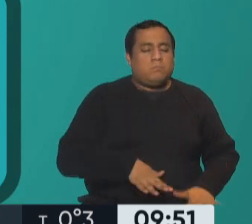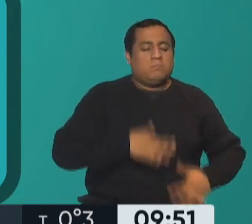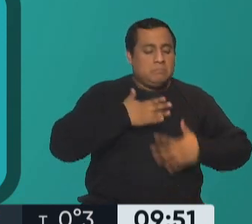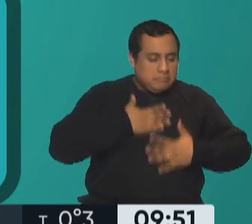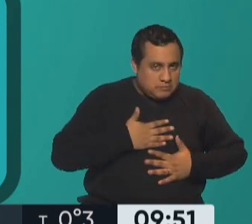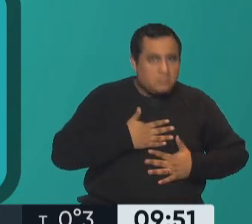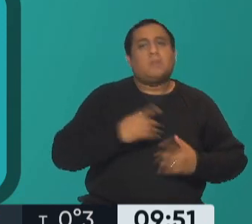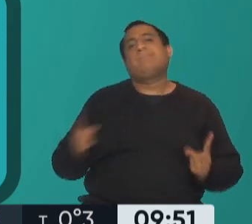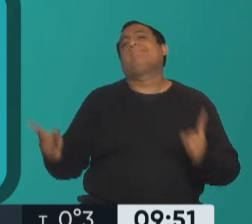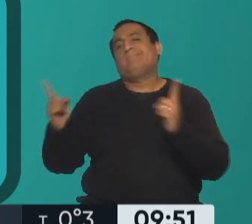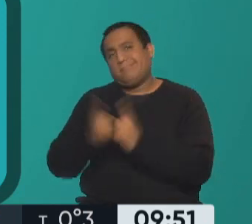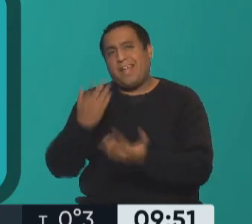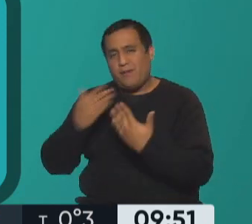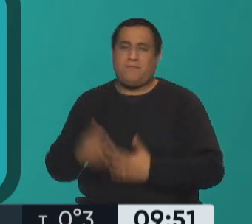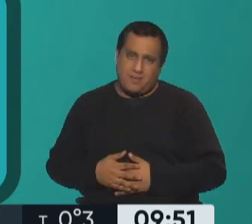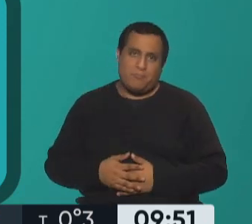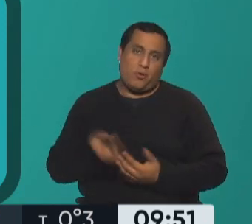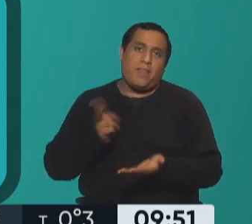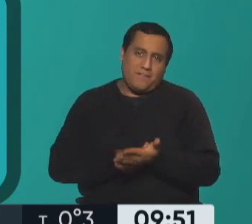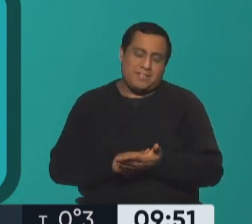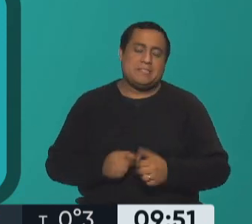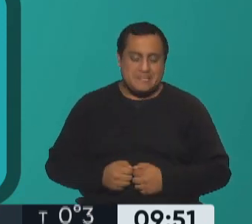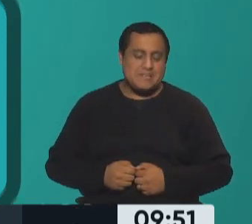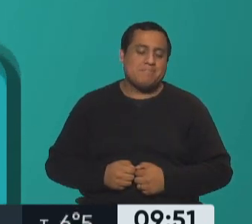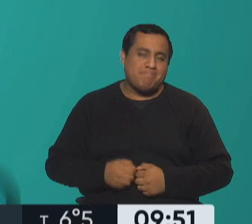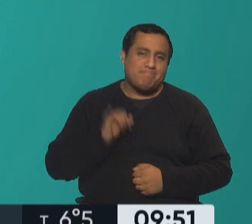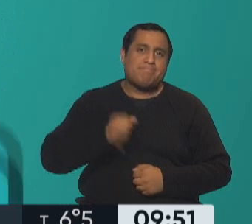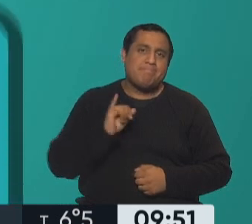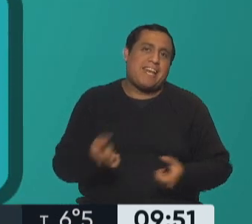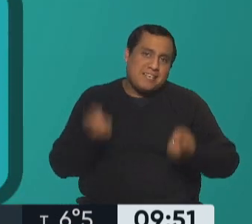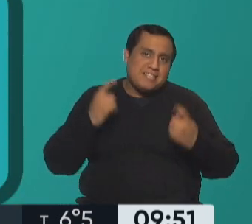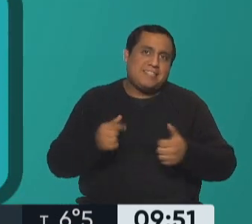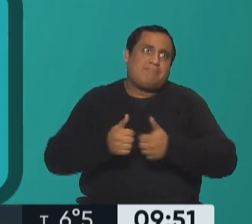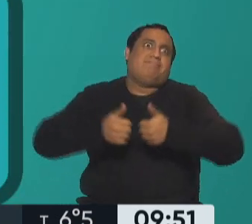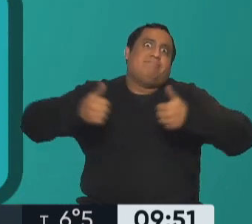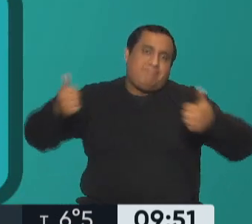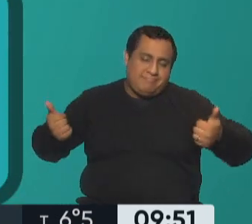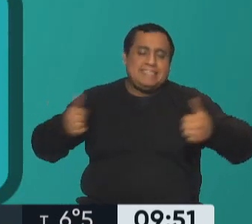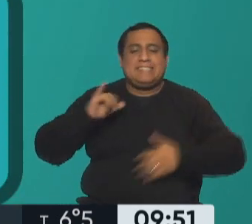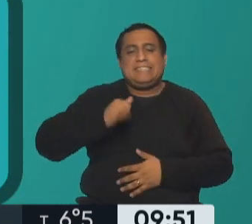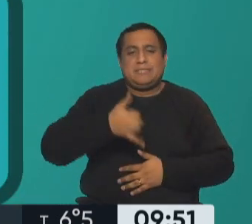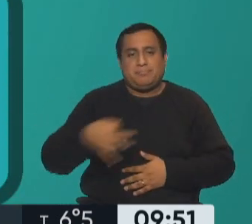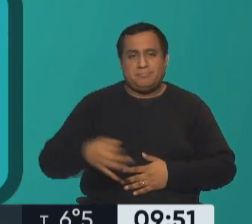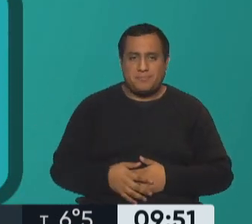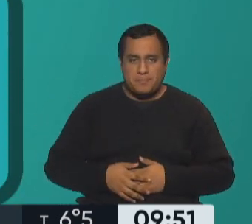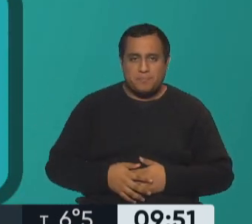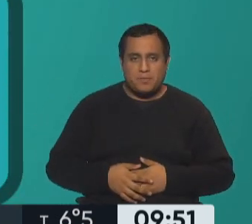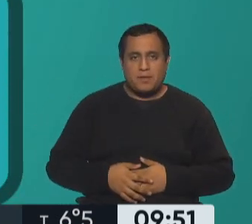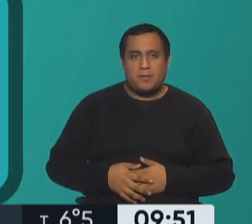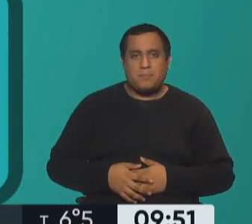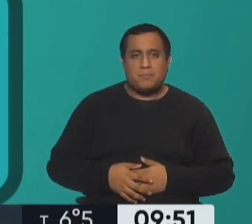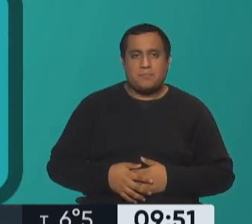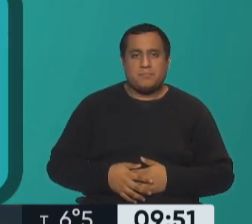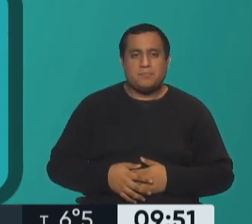ese chico la estabilidad respiro profundo y vuelvo a mí es como que en ese momento en que todo se nos da el control al cual arroba